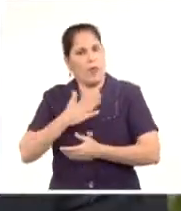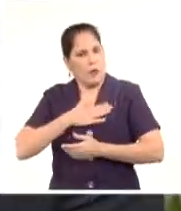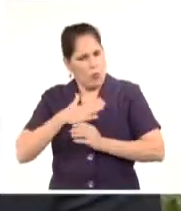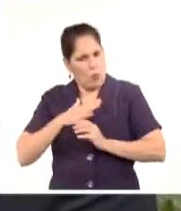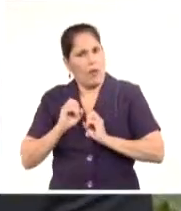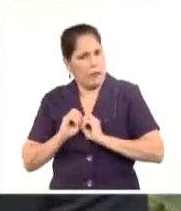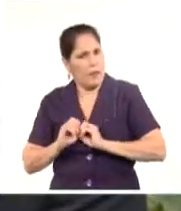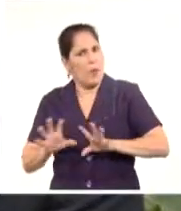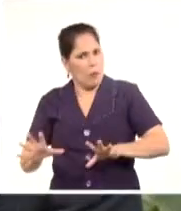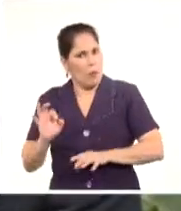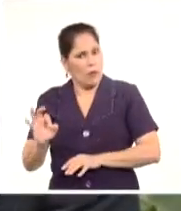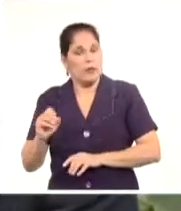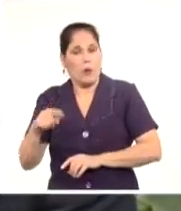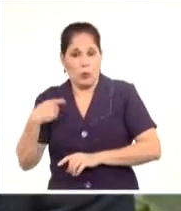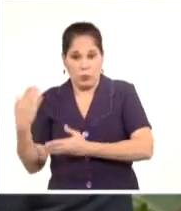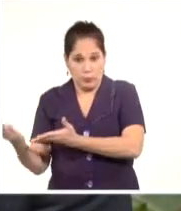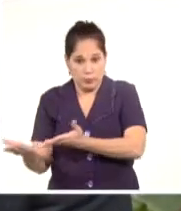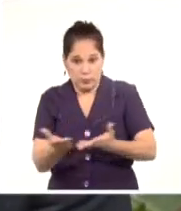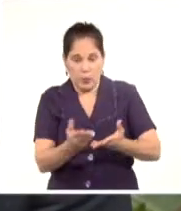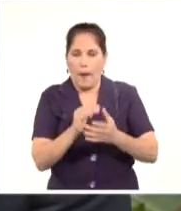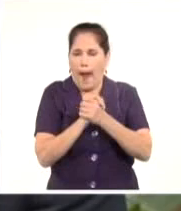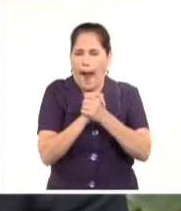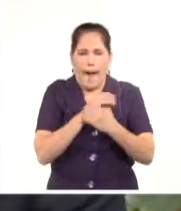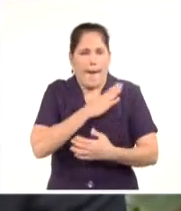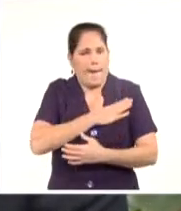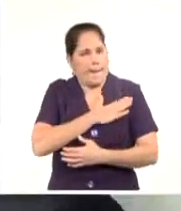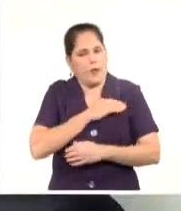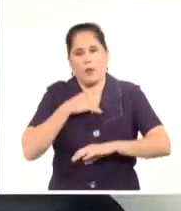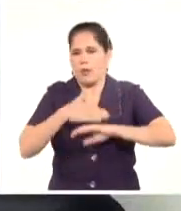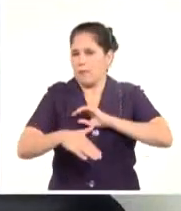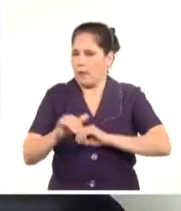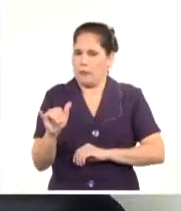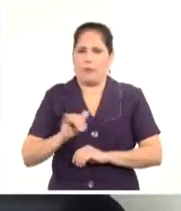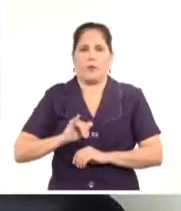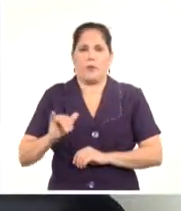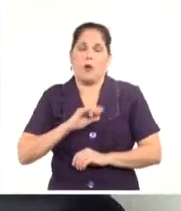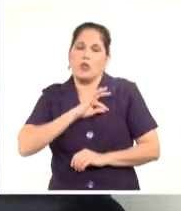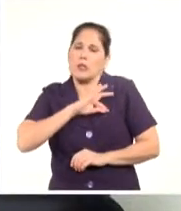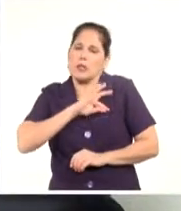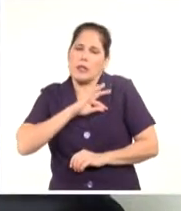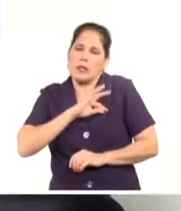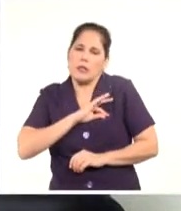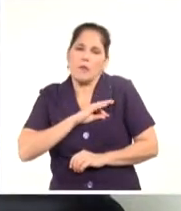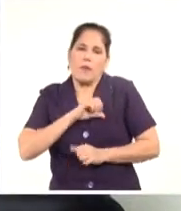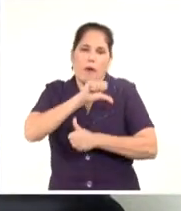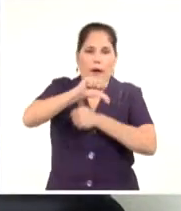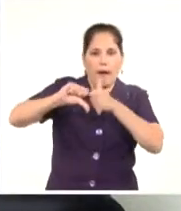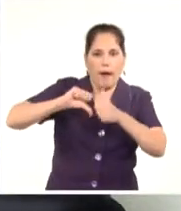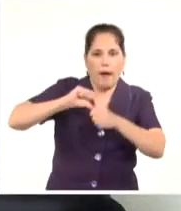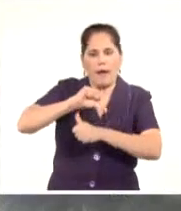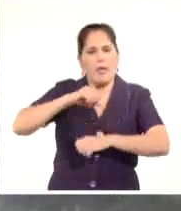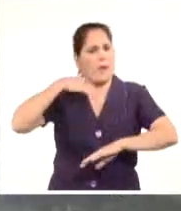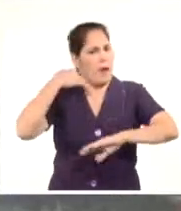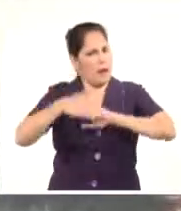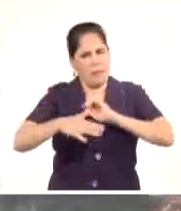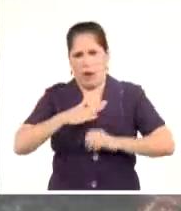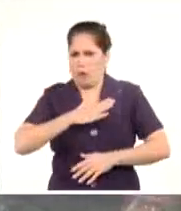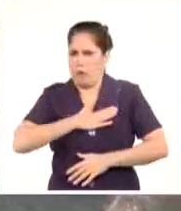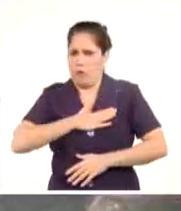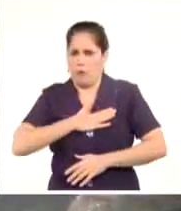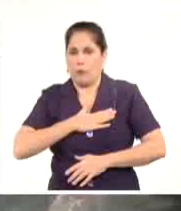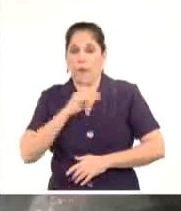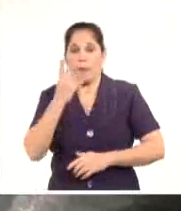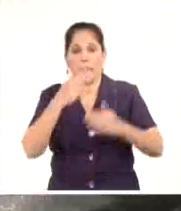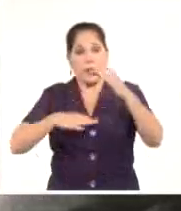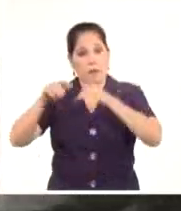lugar, que usted ha recibido en nuestro país como un amigo y como un hermano, porque eso es lo que sentimos por nuestros amigos y nuestros hermanos del Caribe. Por su parte, el